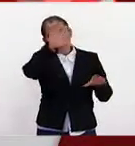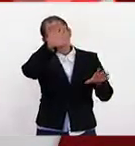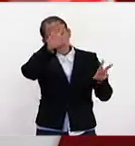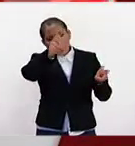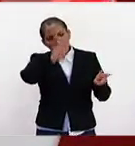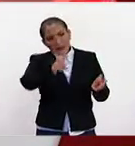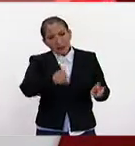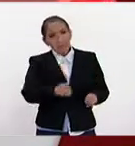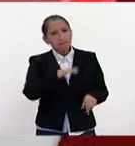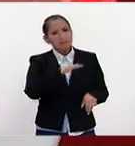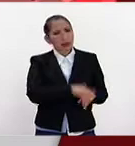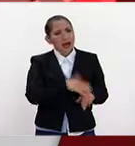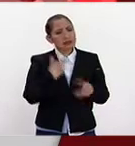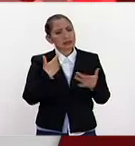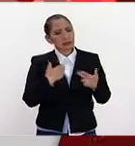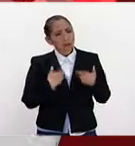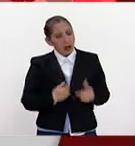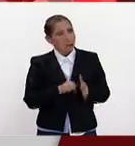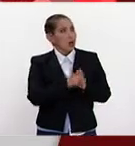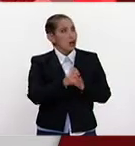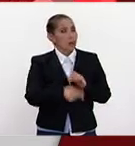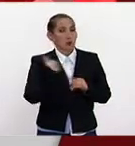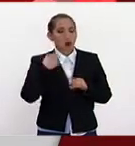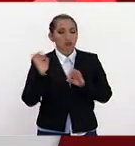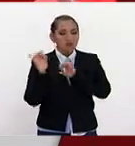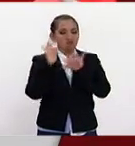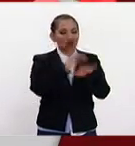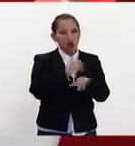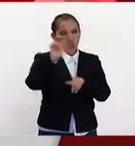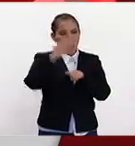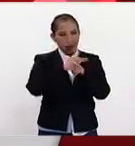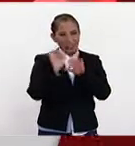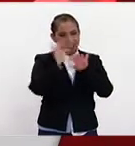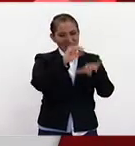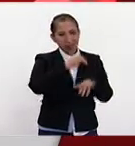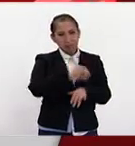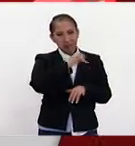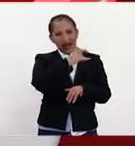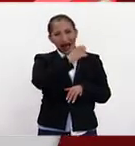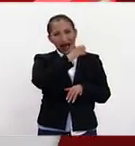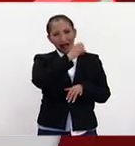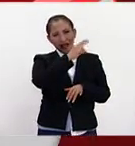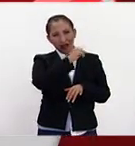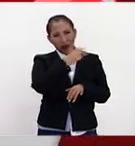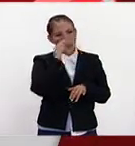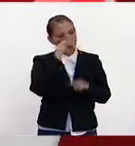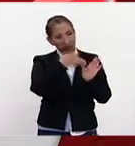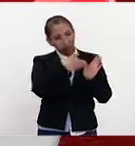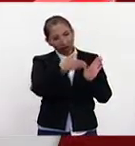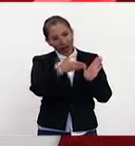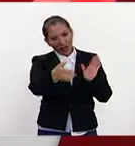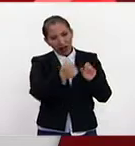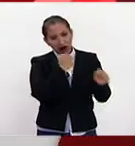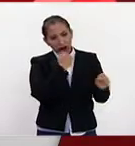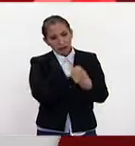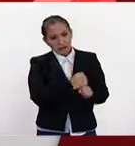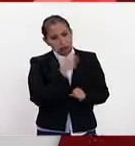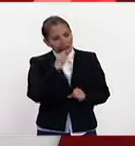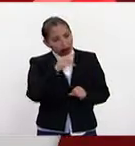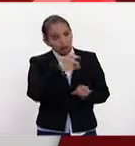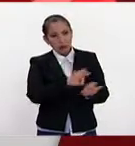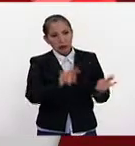más humanos, como la cuestión migratoria, y que hemos visto a lo largo del año un